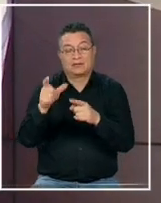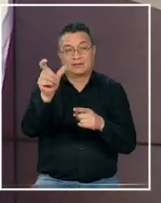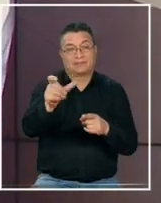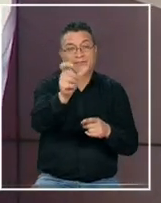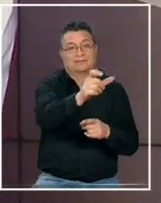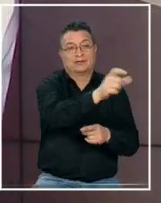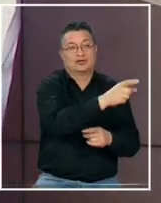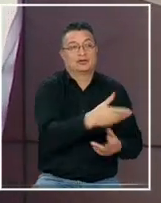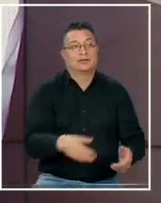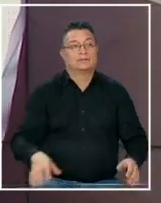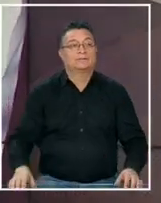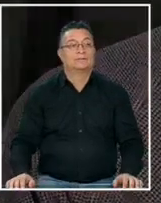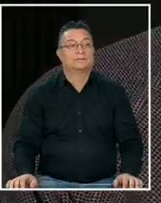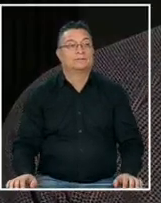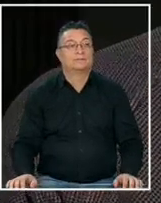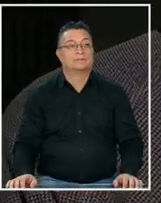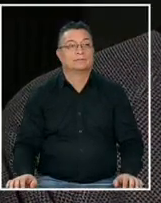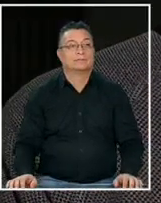involucrados